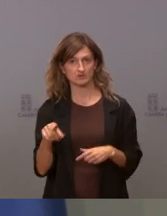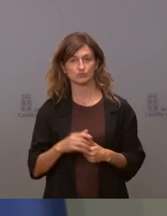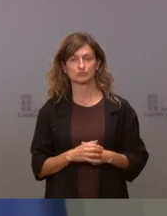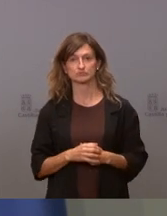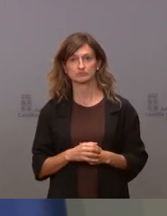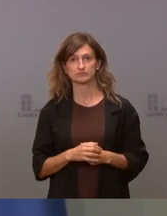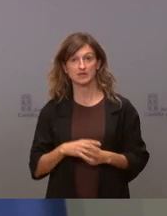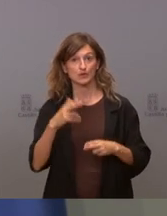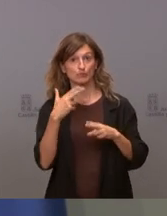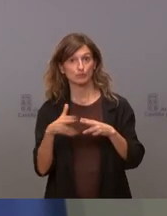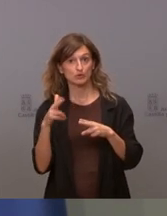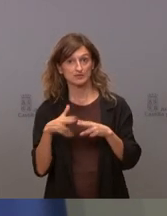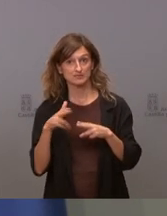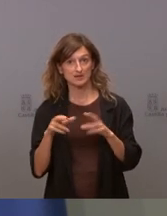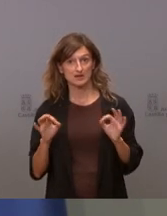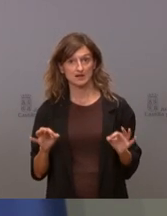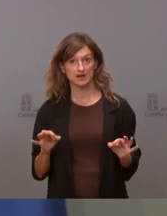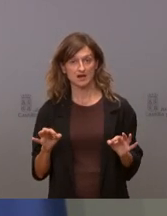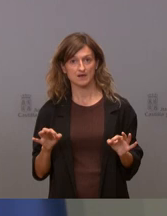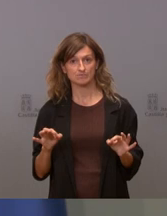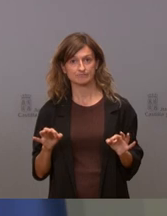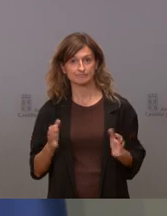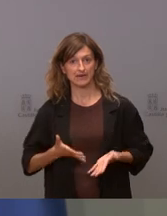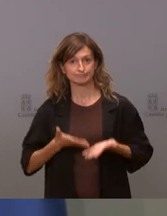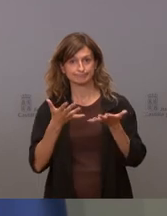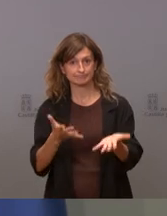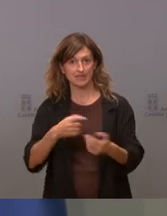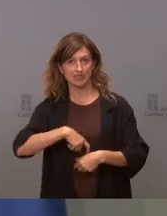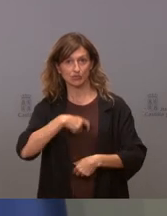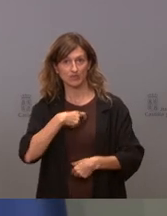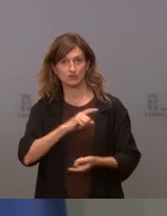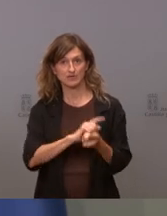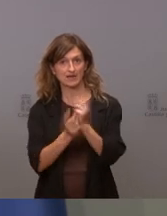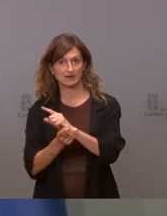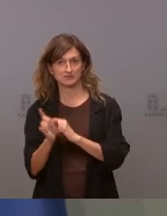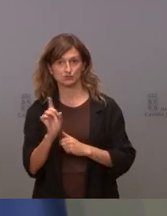que la política está al servicio de los ciudadanos y no al revés